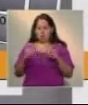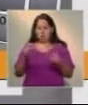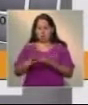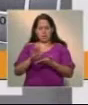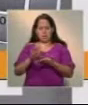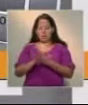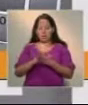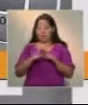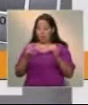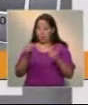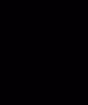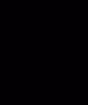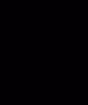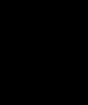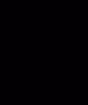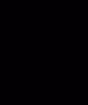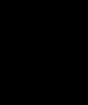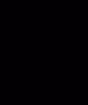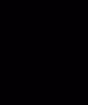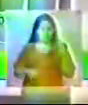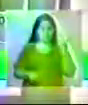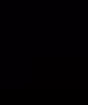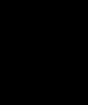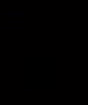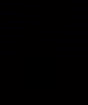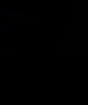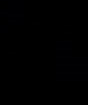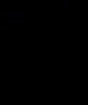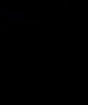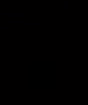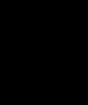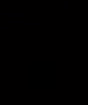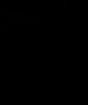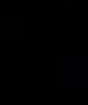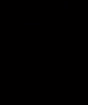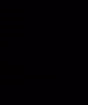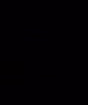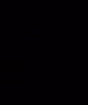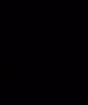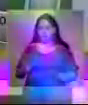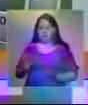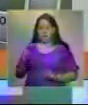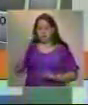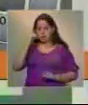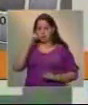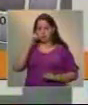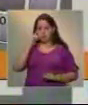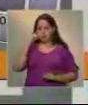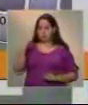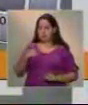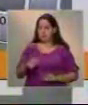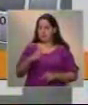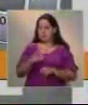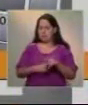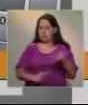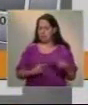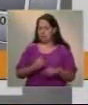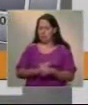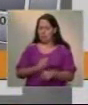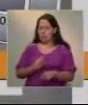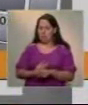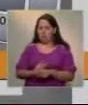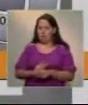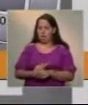tranquilo, todo está bien, y acababa de salir. Iba a una actividad personal y no tenía yo ni media hora de haberme